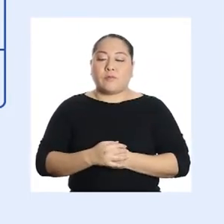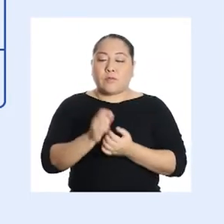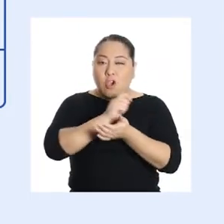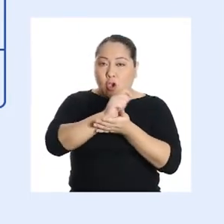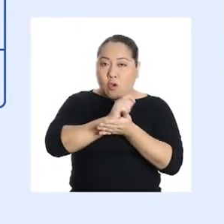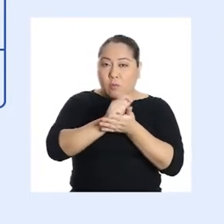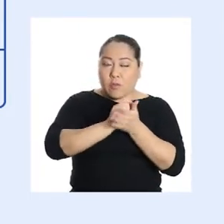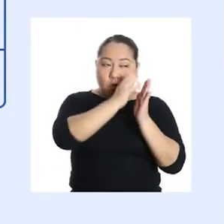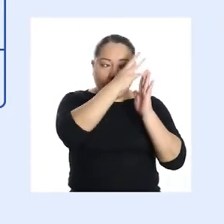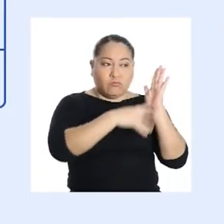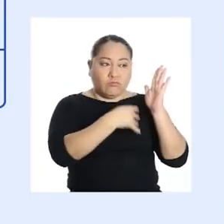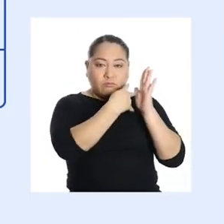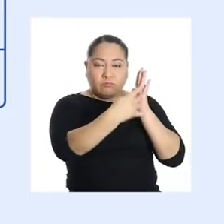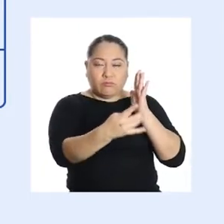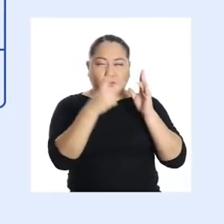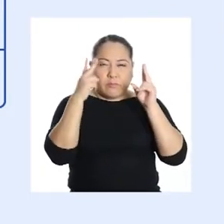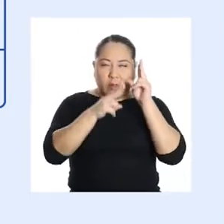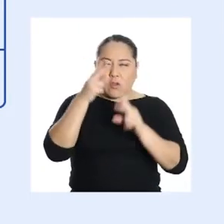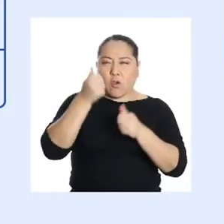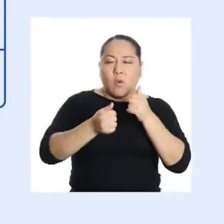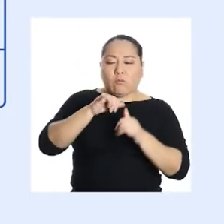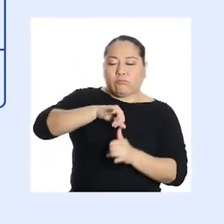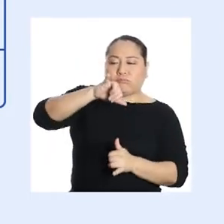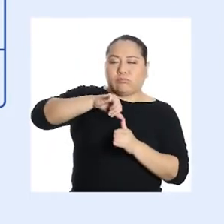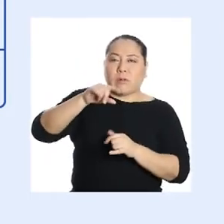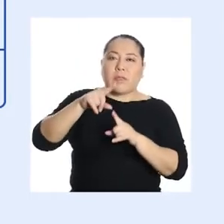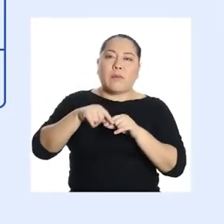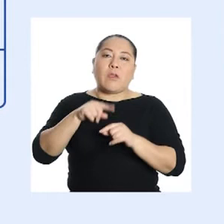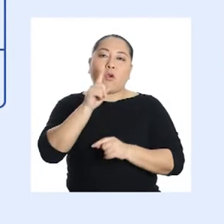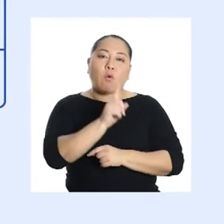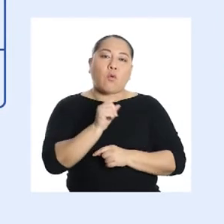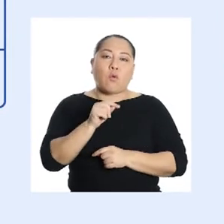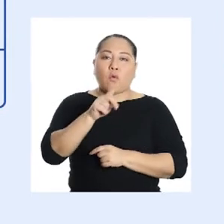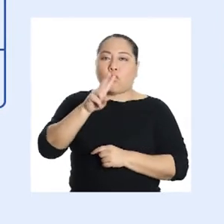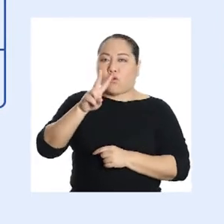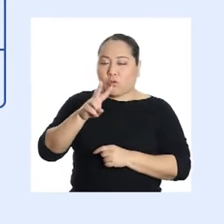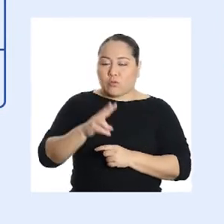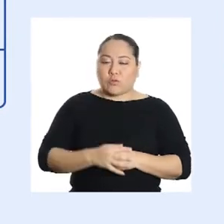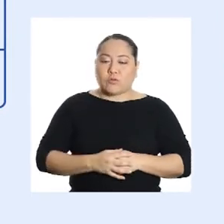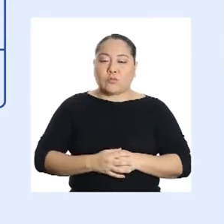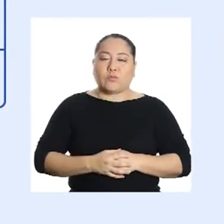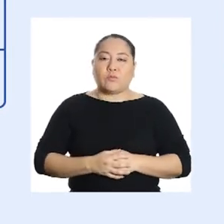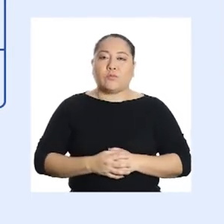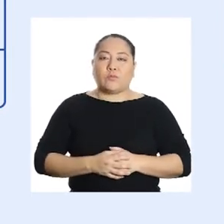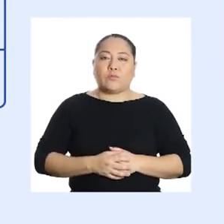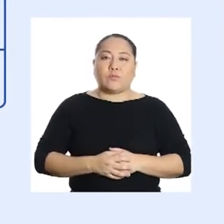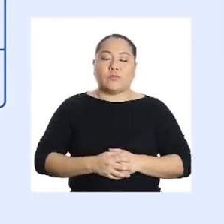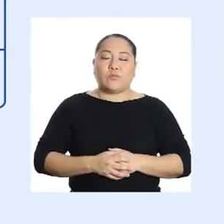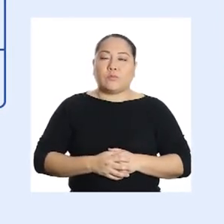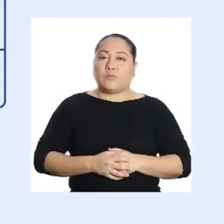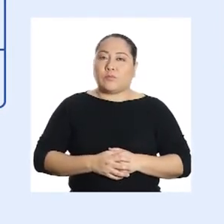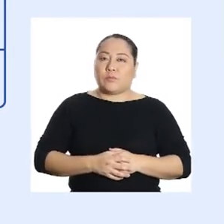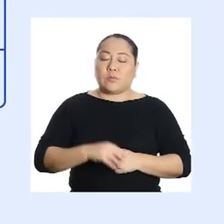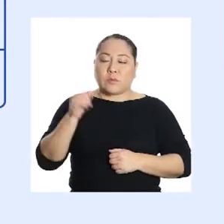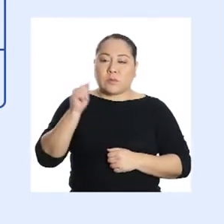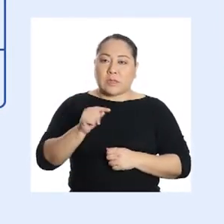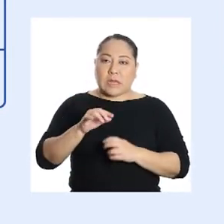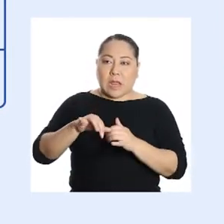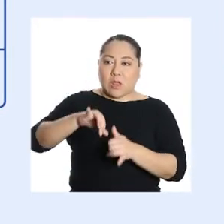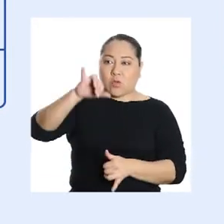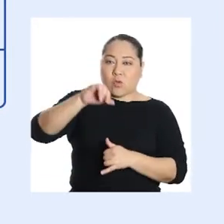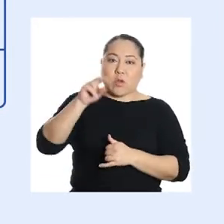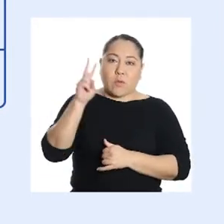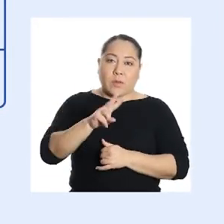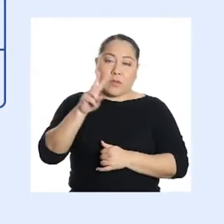Ahora, completemos la tabla calculando las medidas según la escala de 1 a 2. Si la